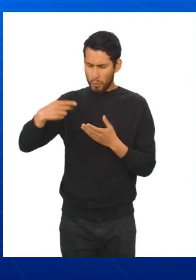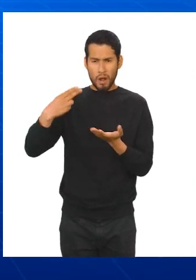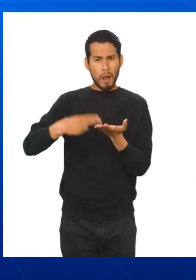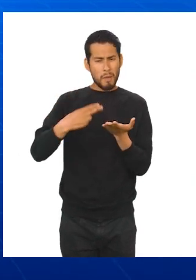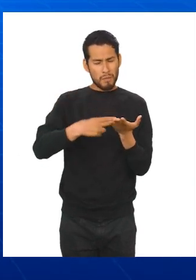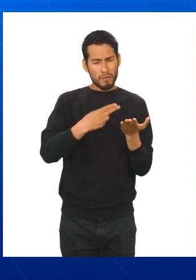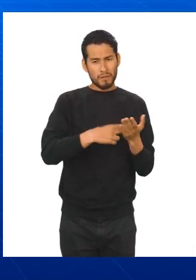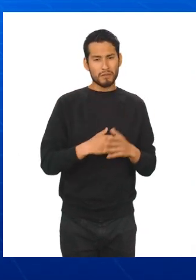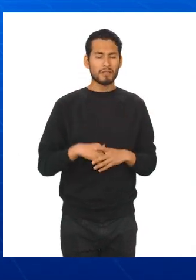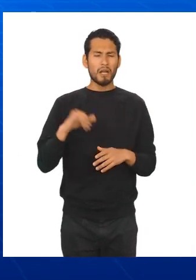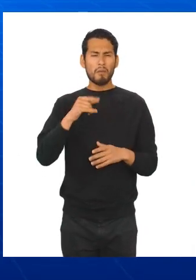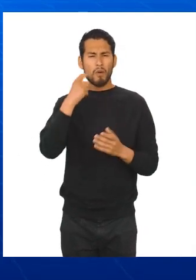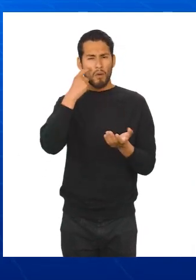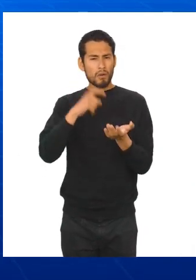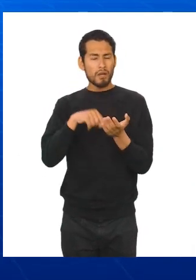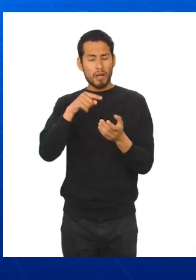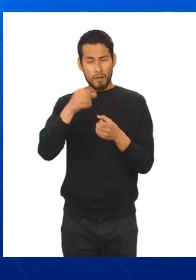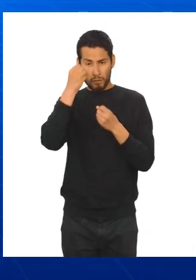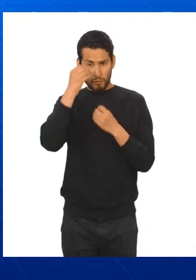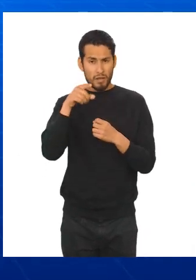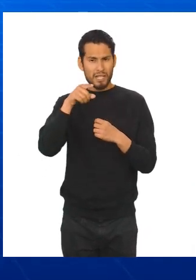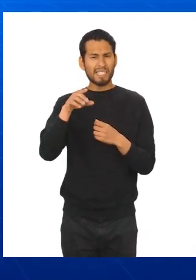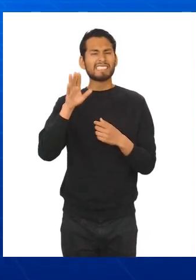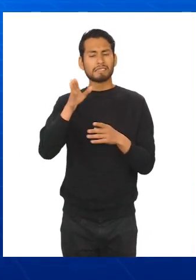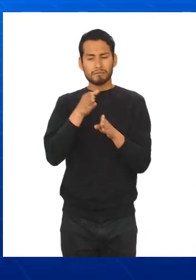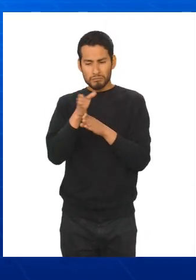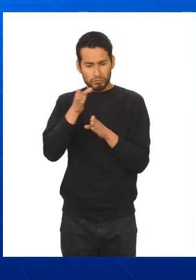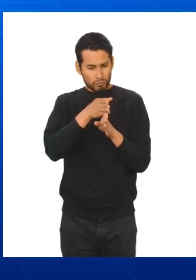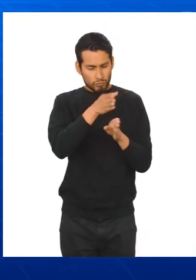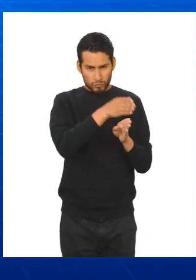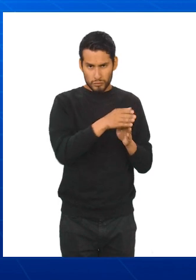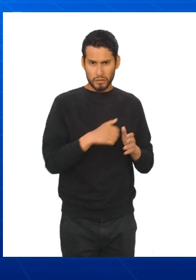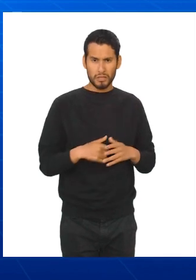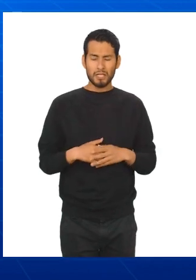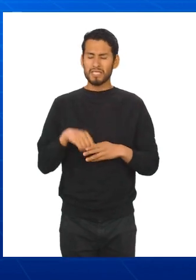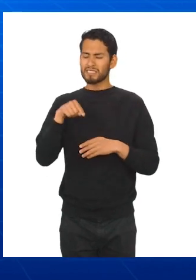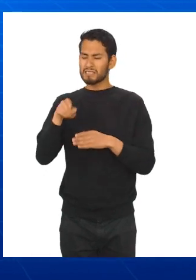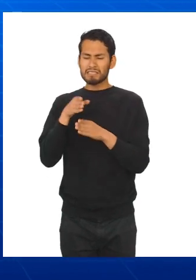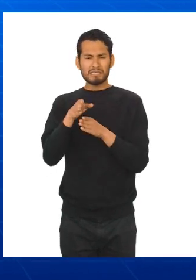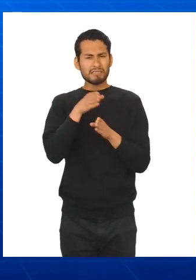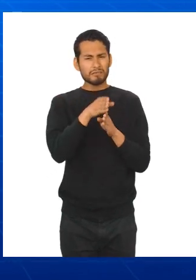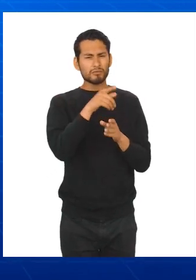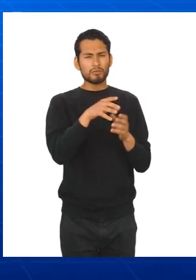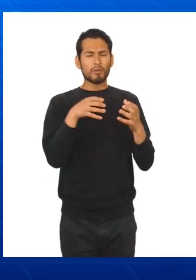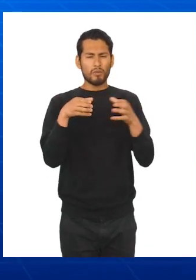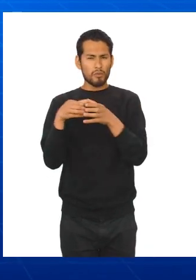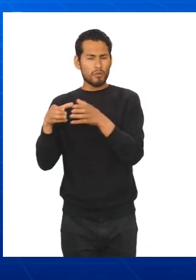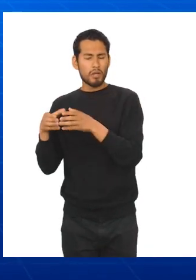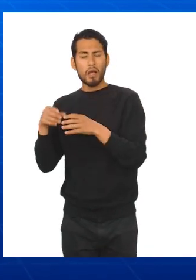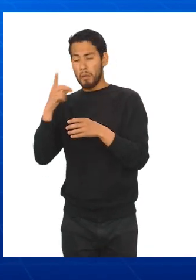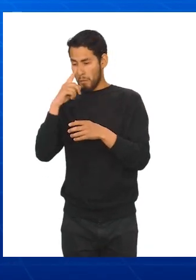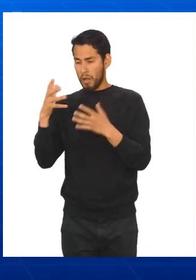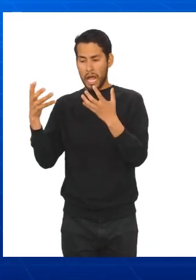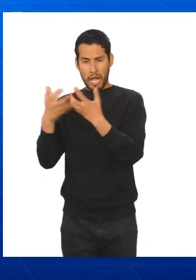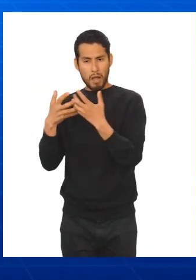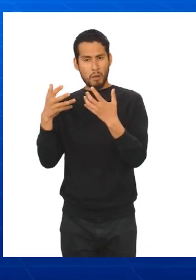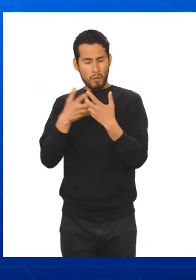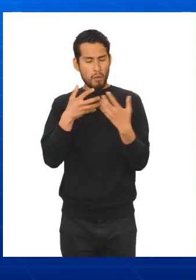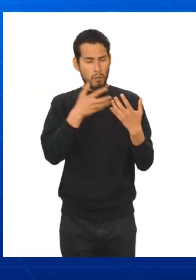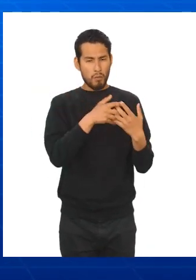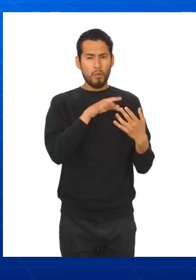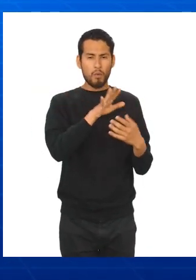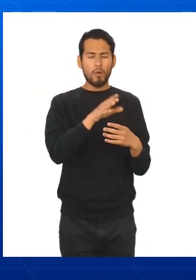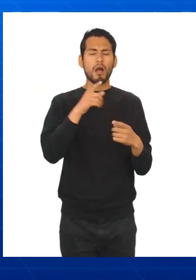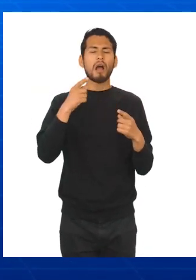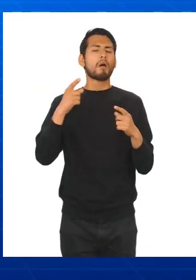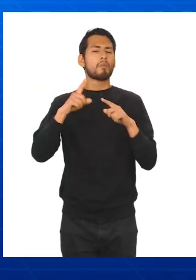repetitiva. También debemos de verificar que los datos puedan clasificarse y que dicha clasificación tenga coherencia y